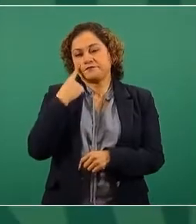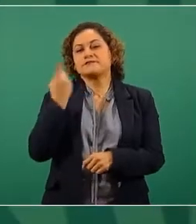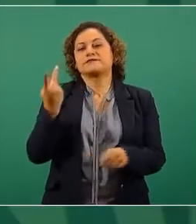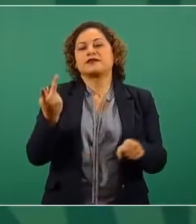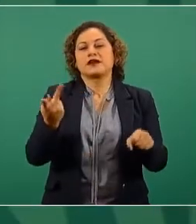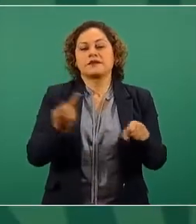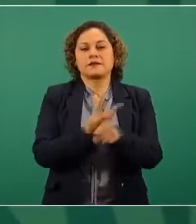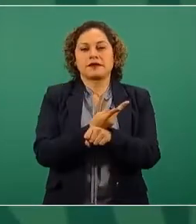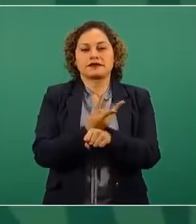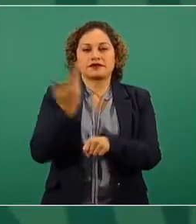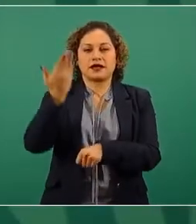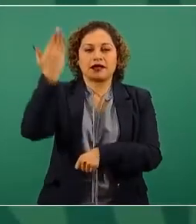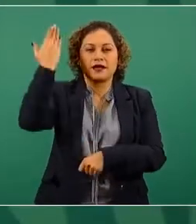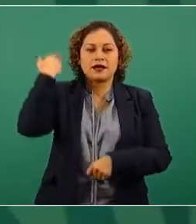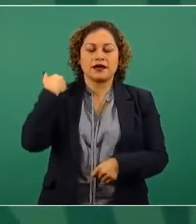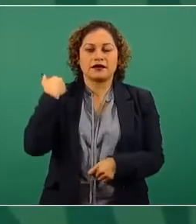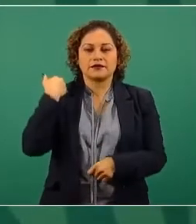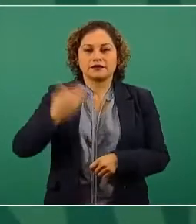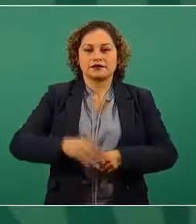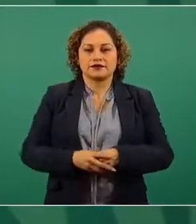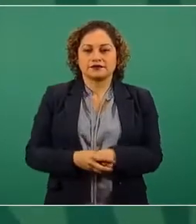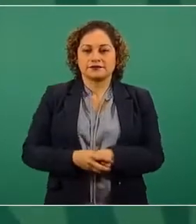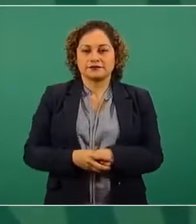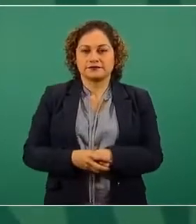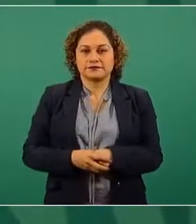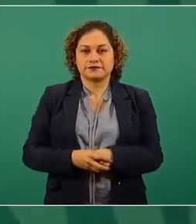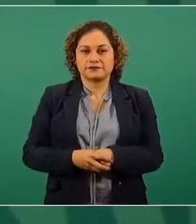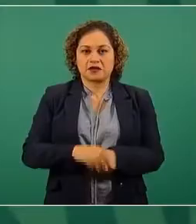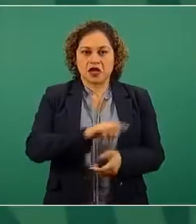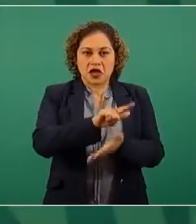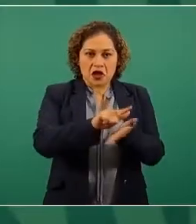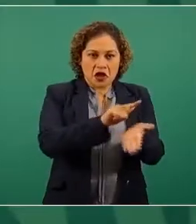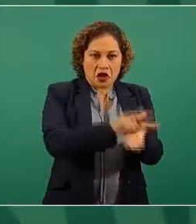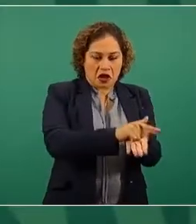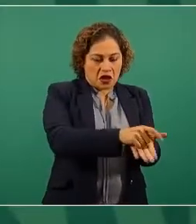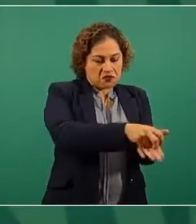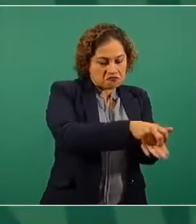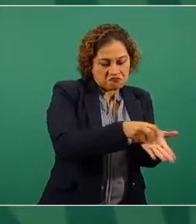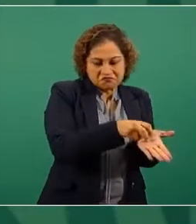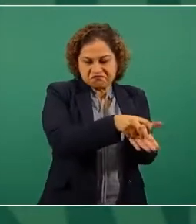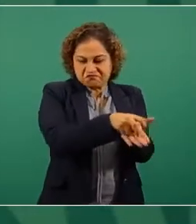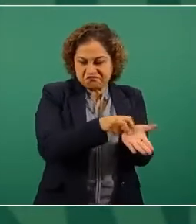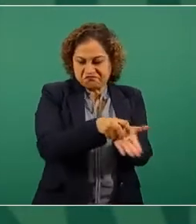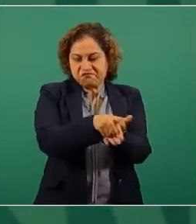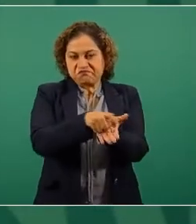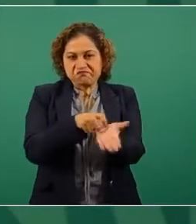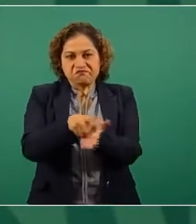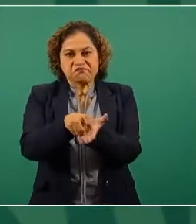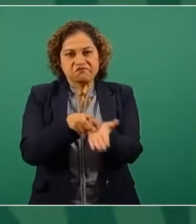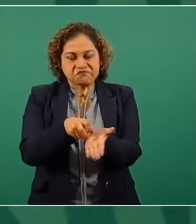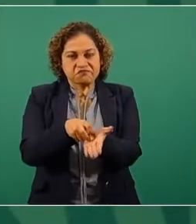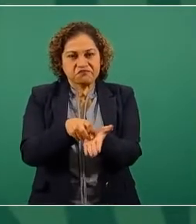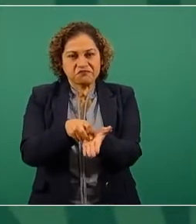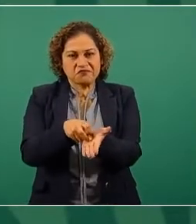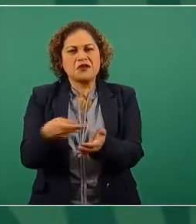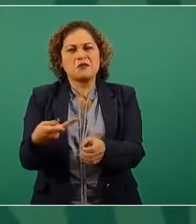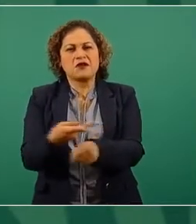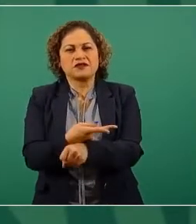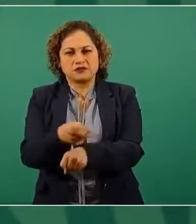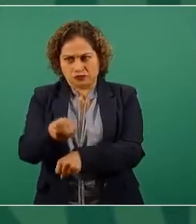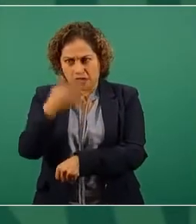de las reformas constitucionales? ¿Saben cómo consiguieron las reformas constitucionales?